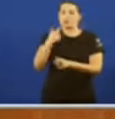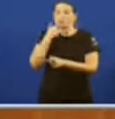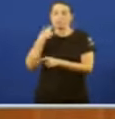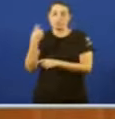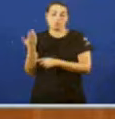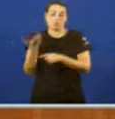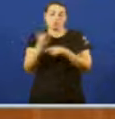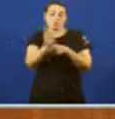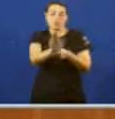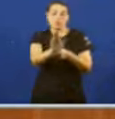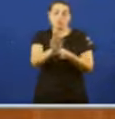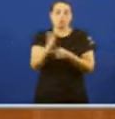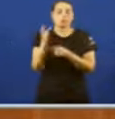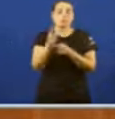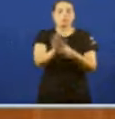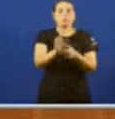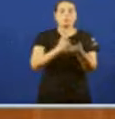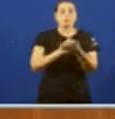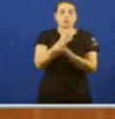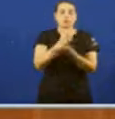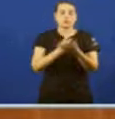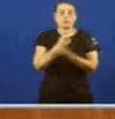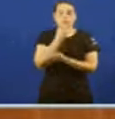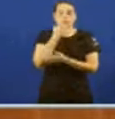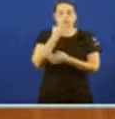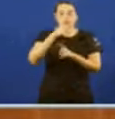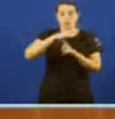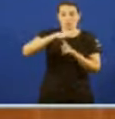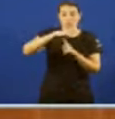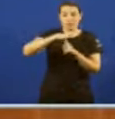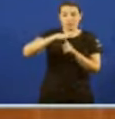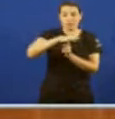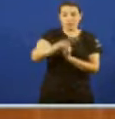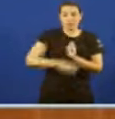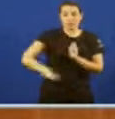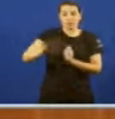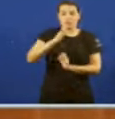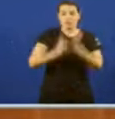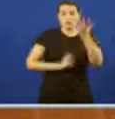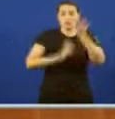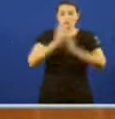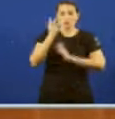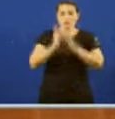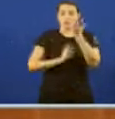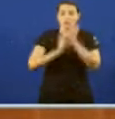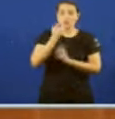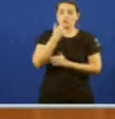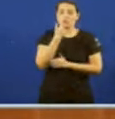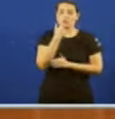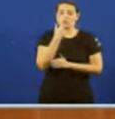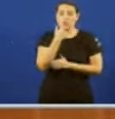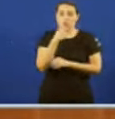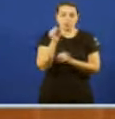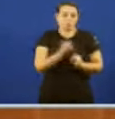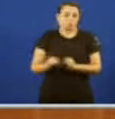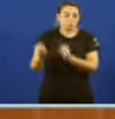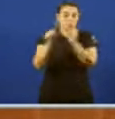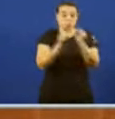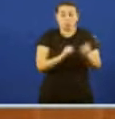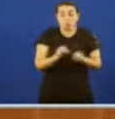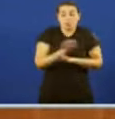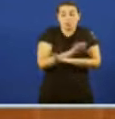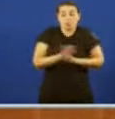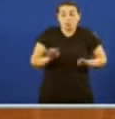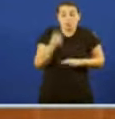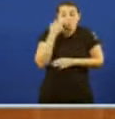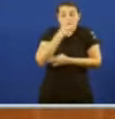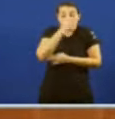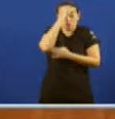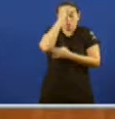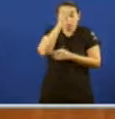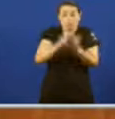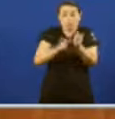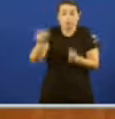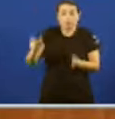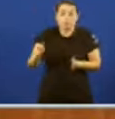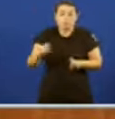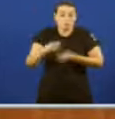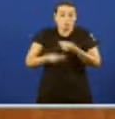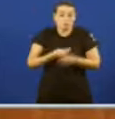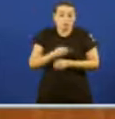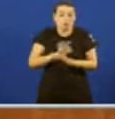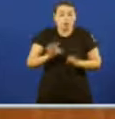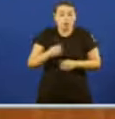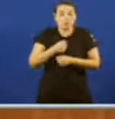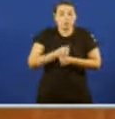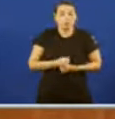xamosamos os partes dos parques de incendios Onde se demostra que non estaban movilizados esa fin de semana Ningún sábado, ningún